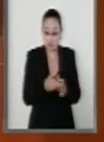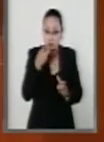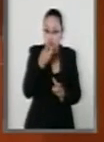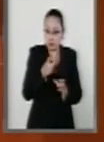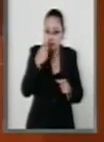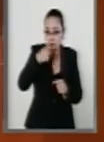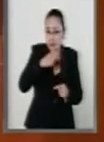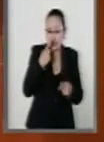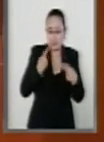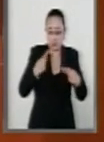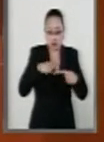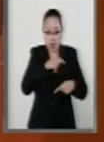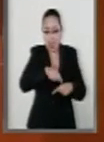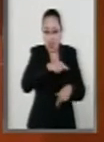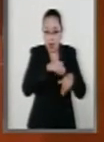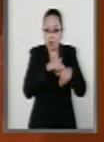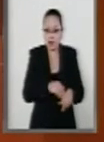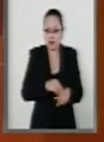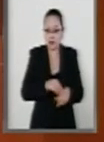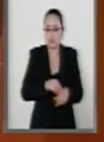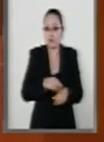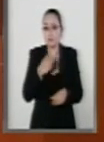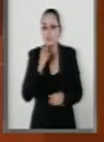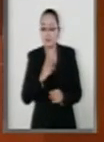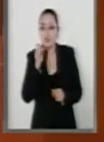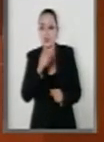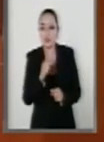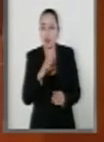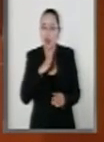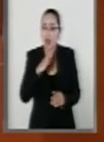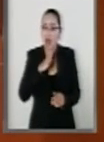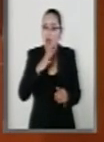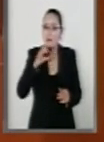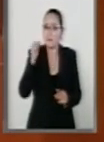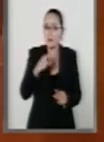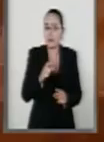personas bajo su mando o se abstienen de tomar las disposiciones